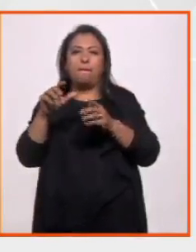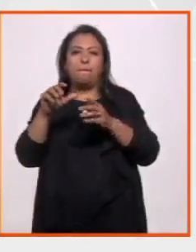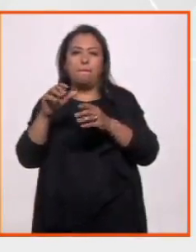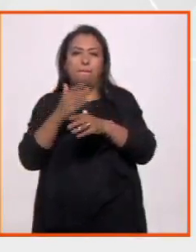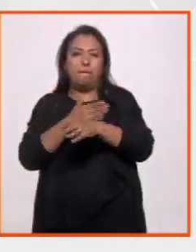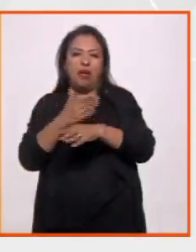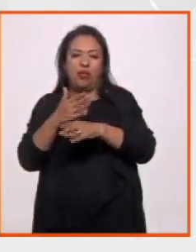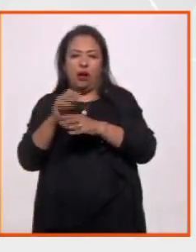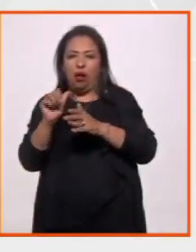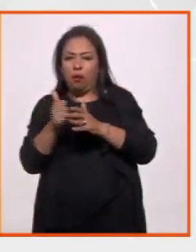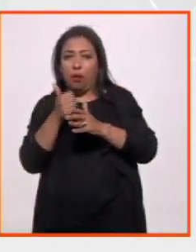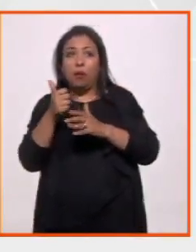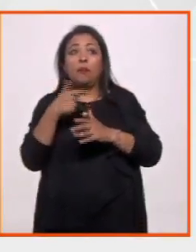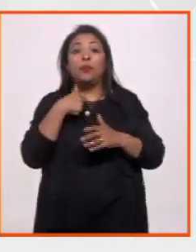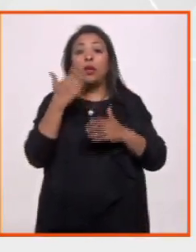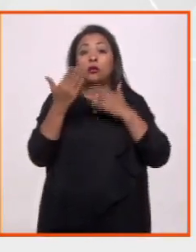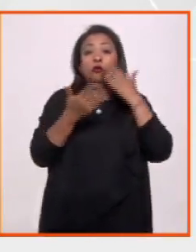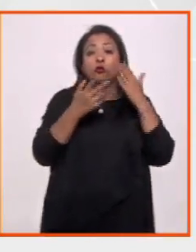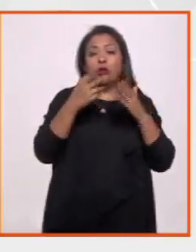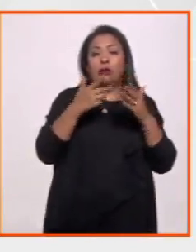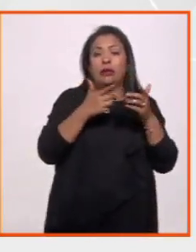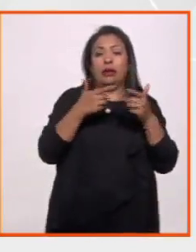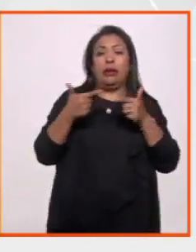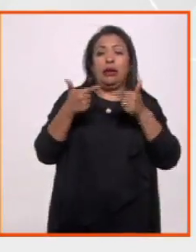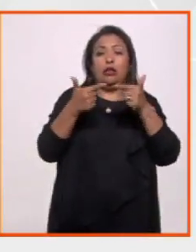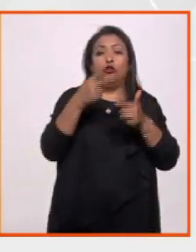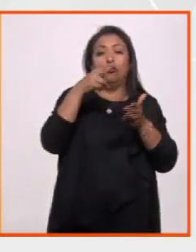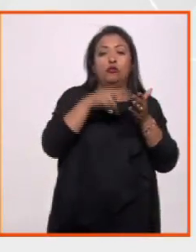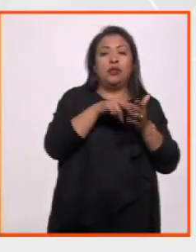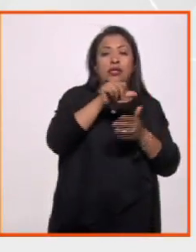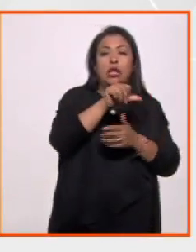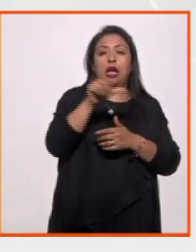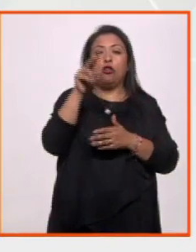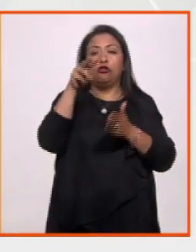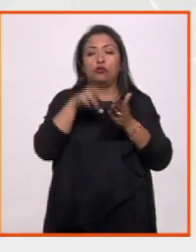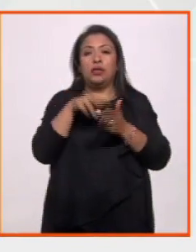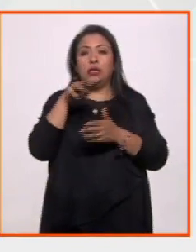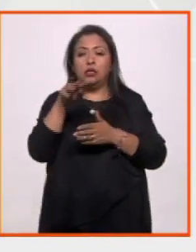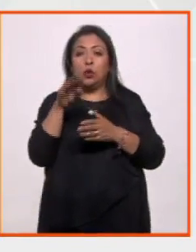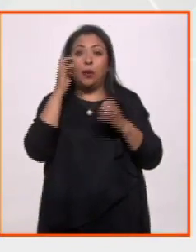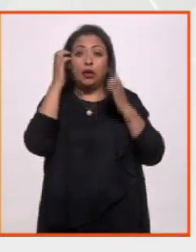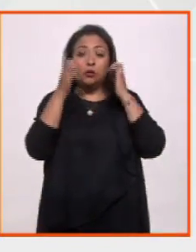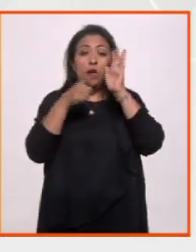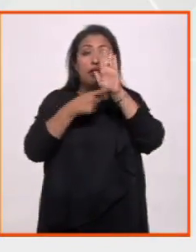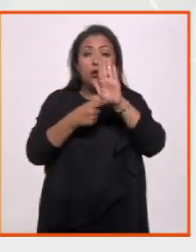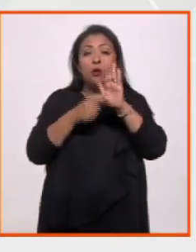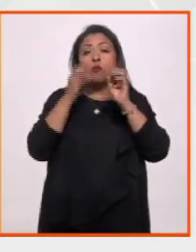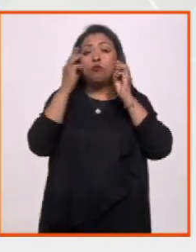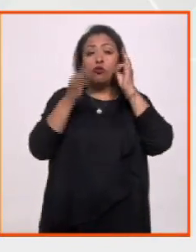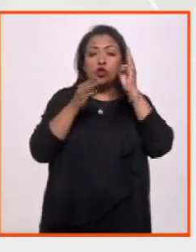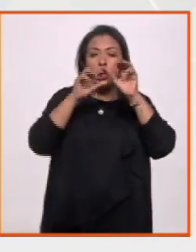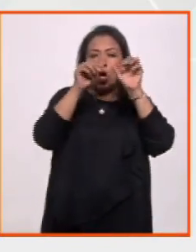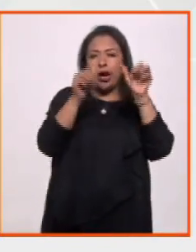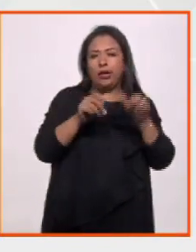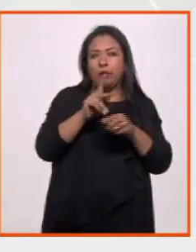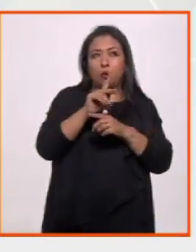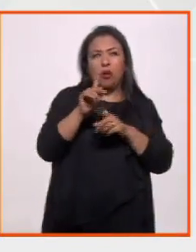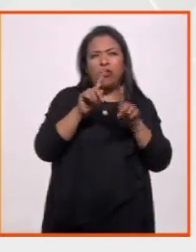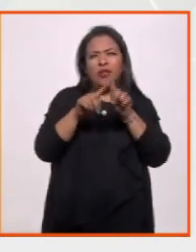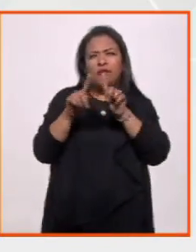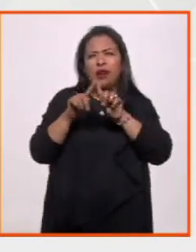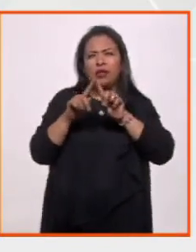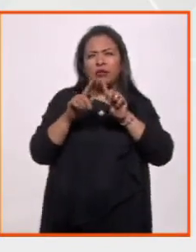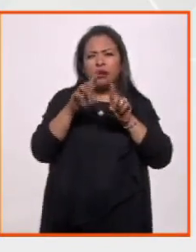Estudiantes de la generación 2016-2019 exponen en el Museo de Arte Popular una variedad de obras con distintas